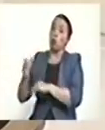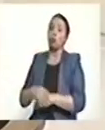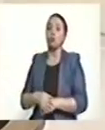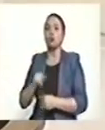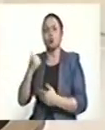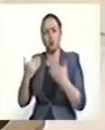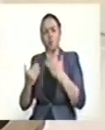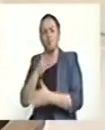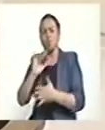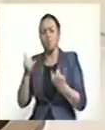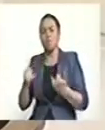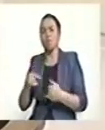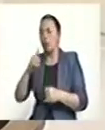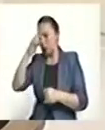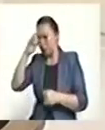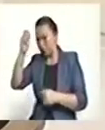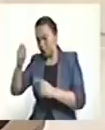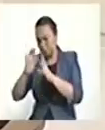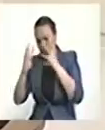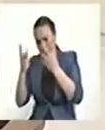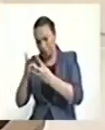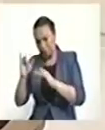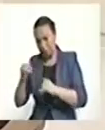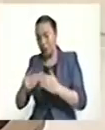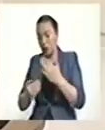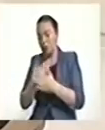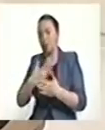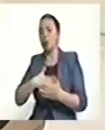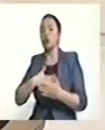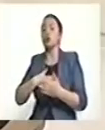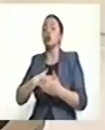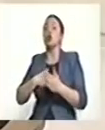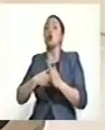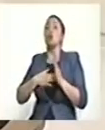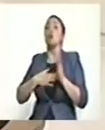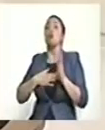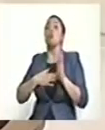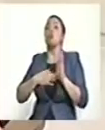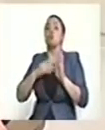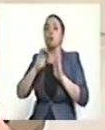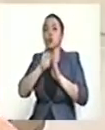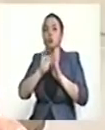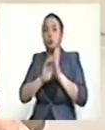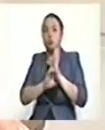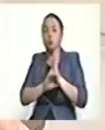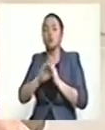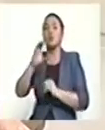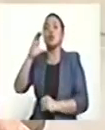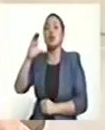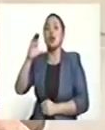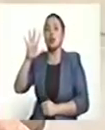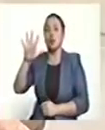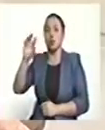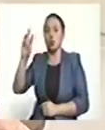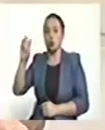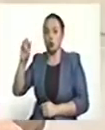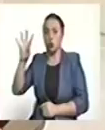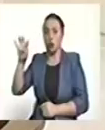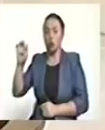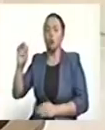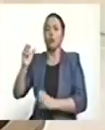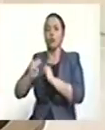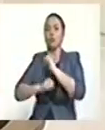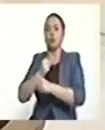diciendo una cosa, señores senadores. Entonces, la sentencia C-589 de